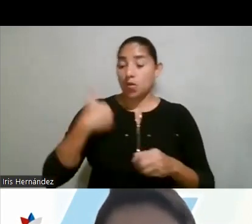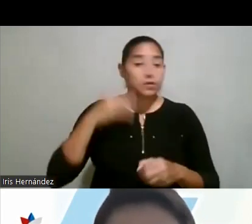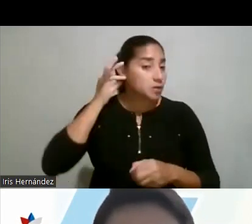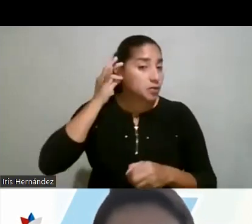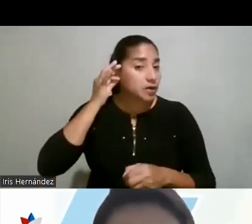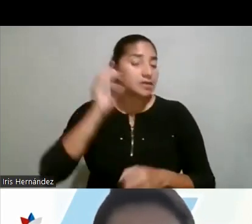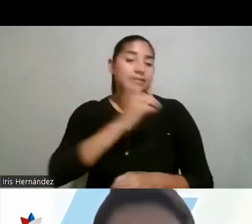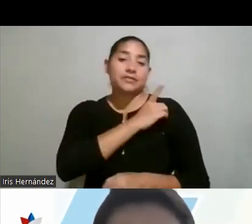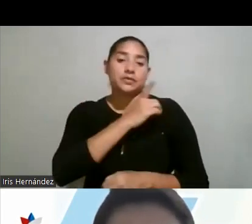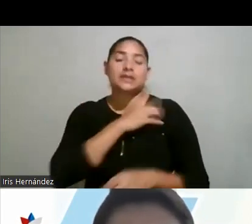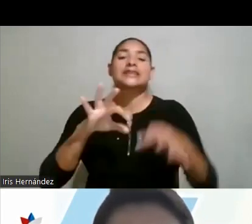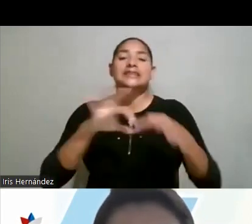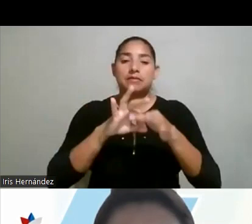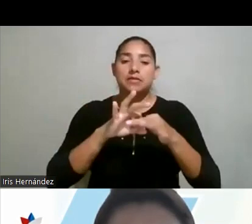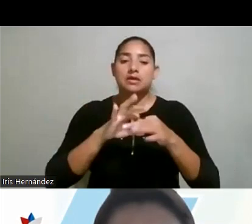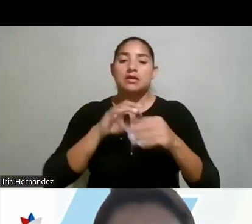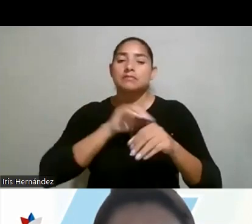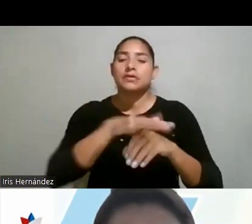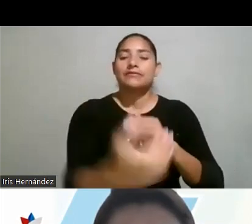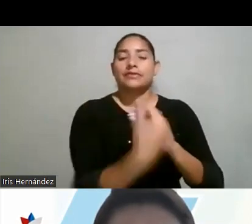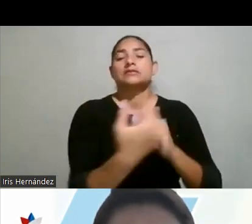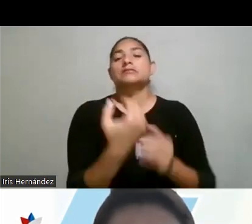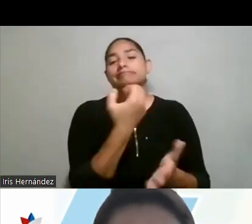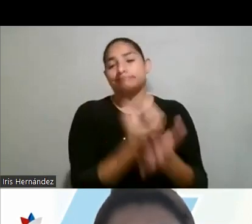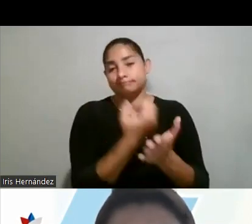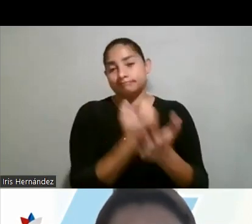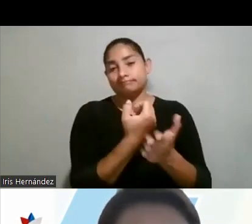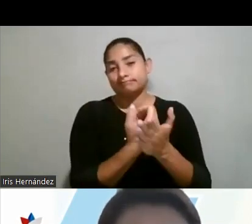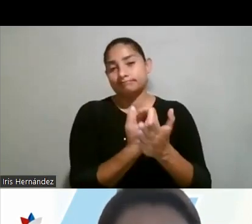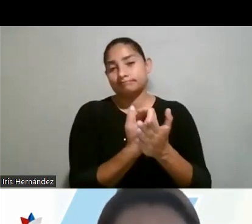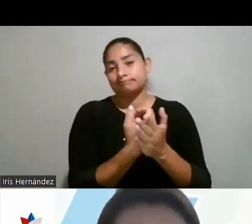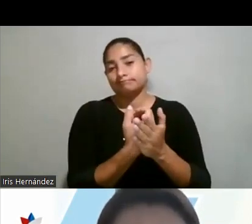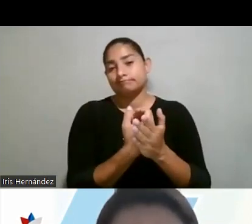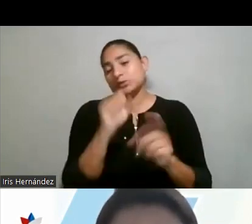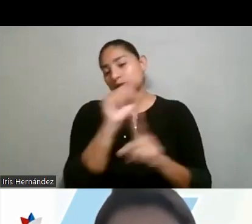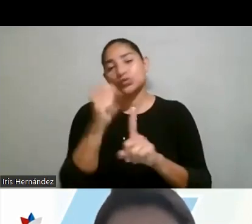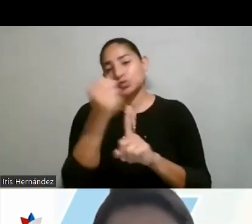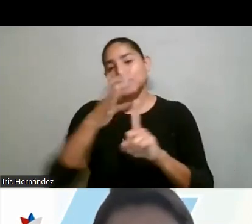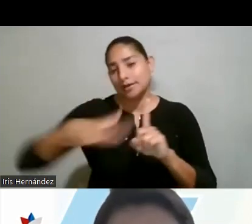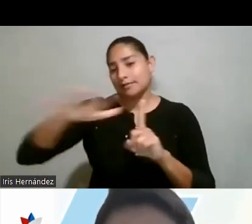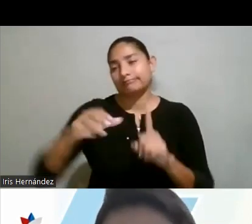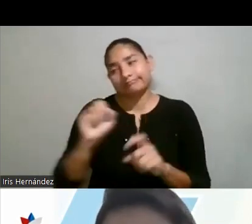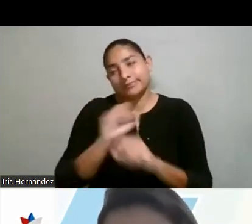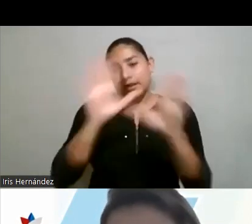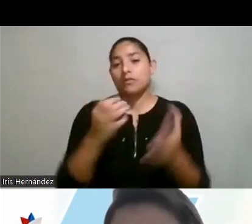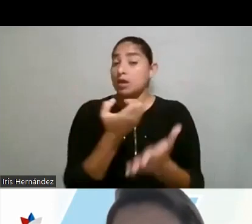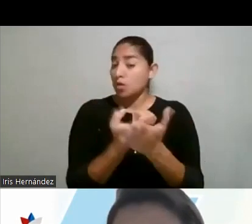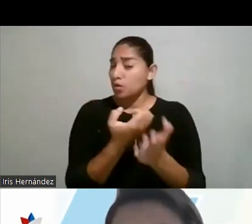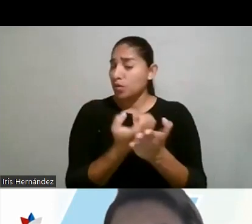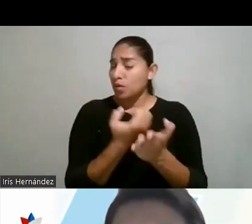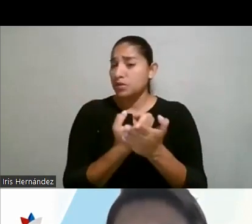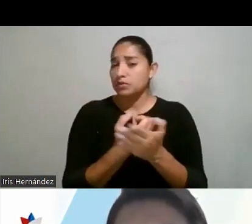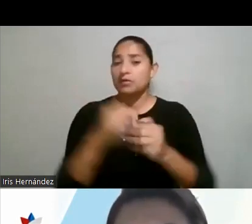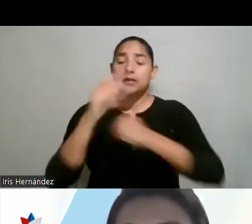disciplinas tiene importantes repercusiones económicas, además de sociales, por supuesto. En lo económico, el